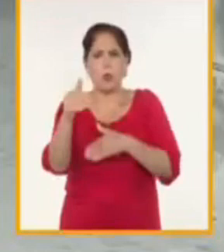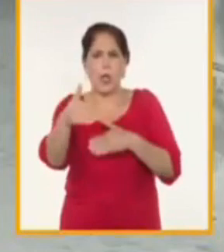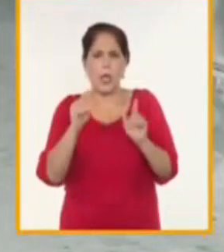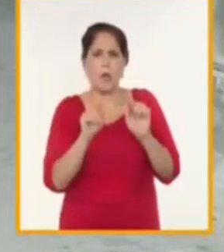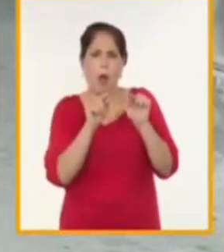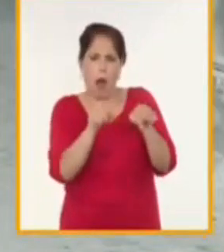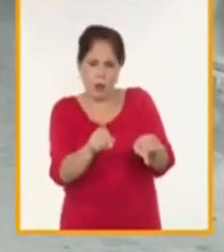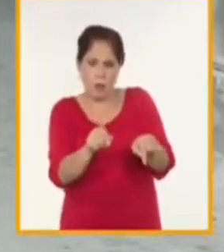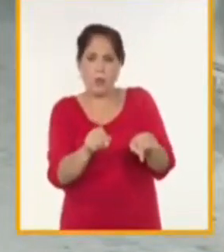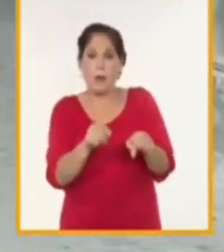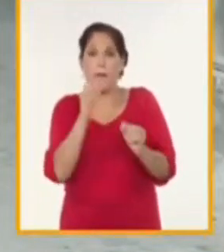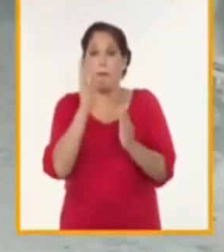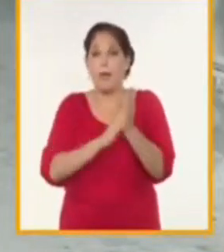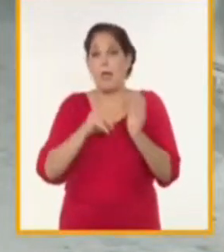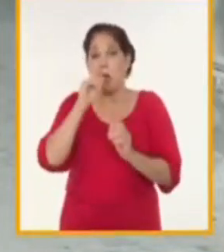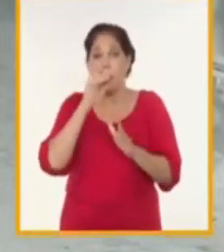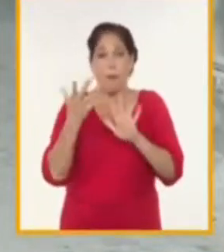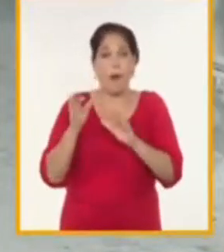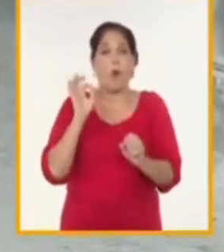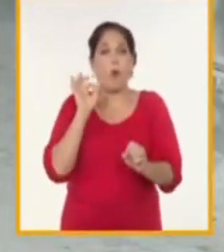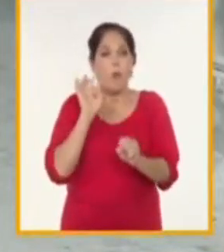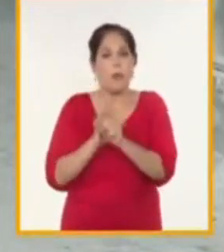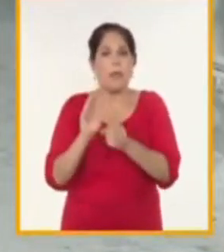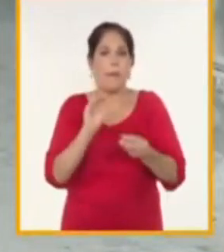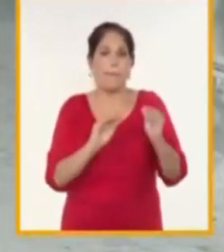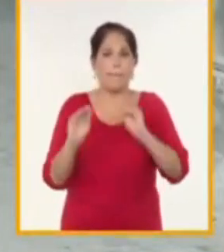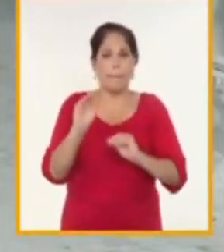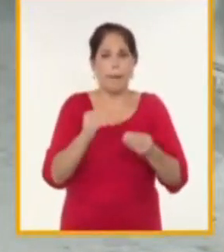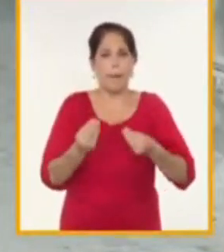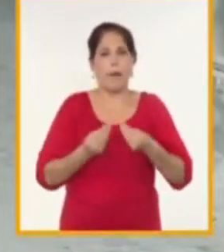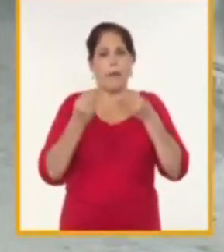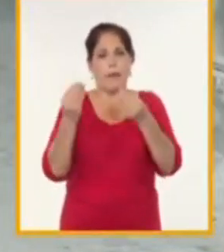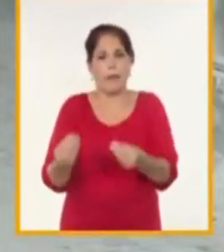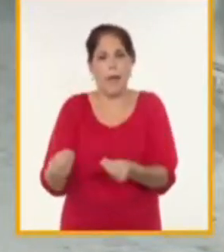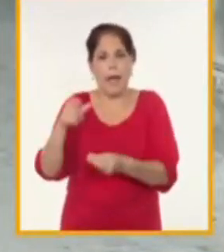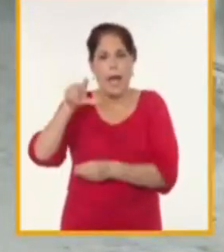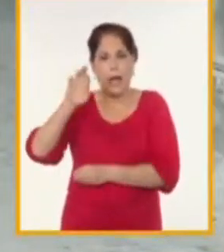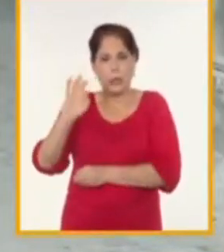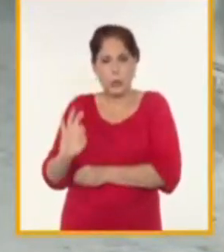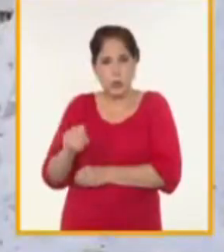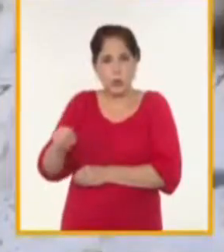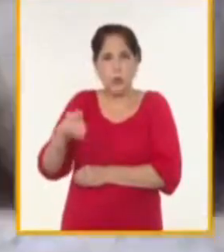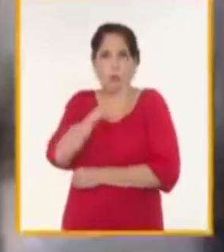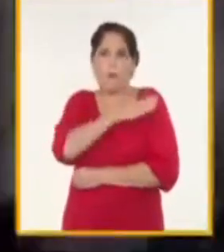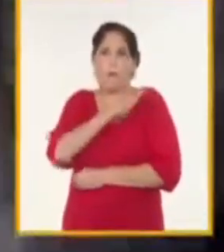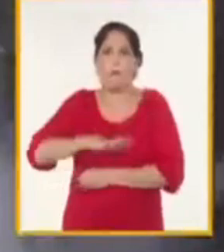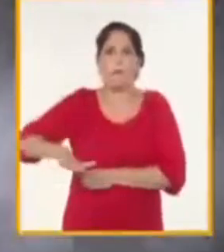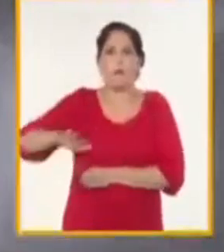planta para en el mes de noviembre comenzar la entrega de carbonato de calcio a la zona